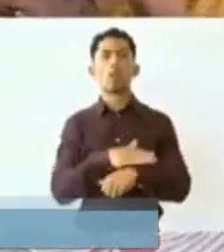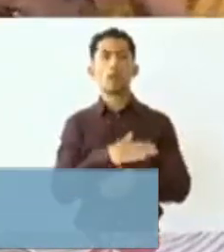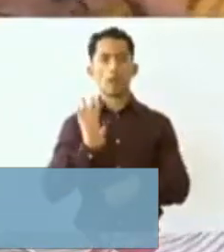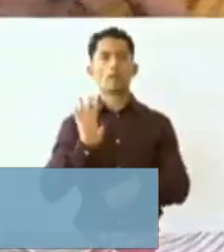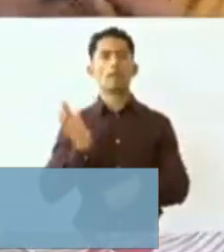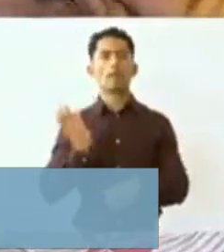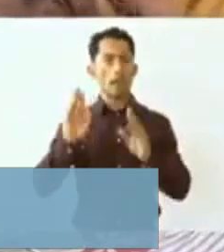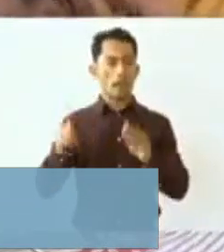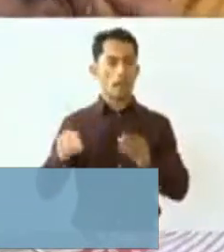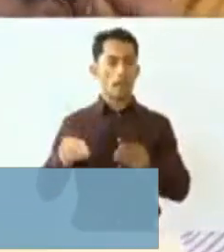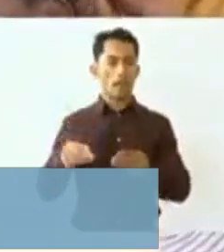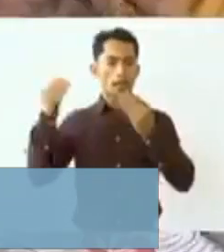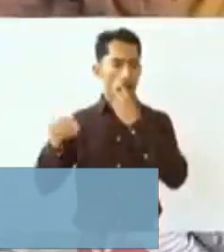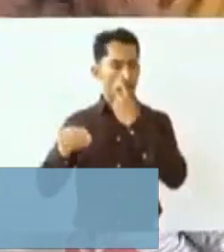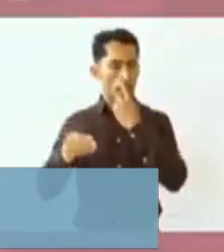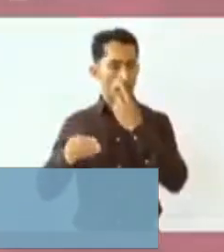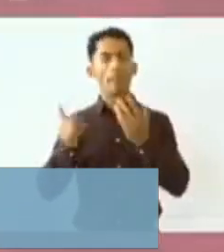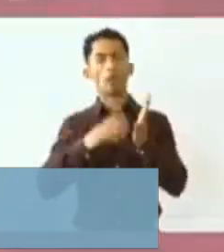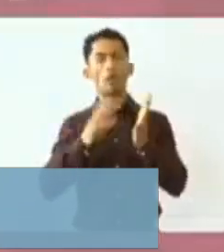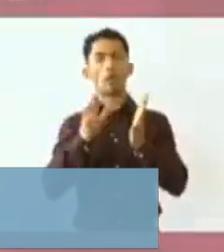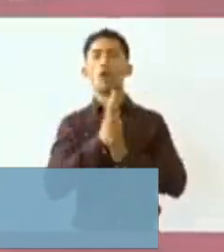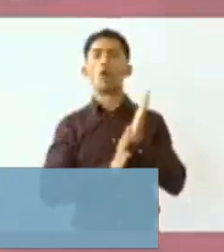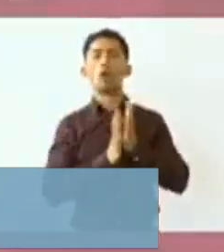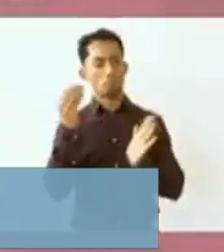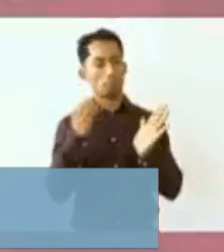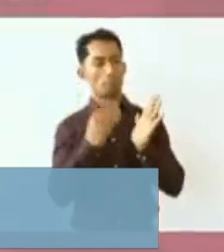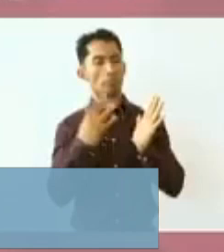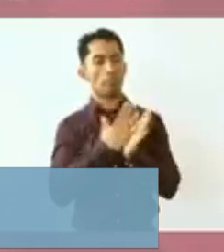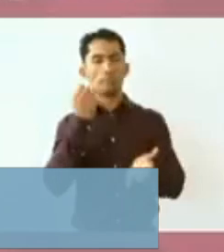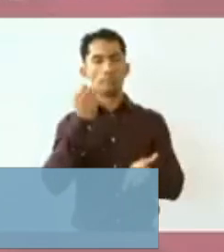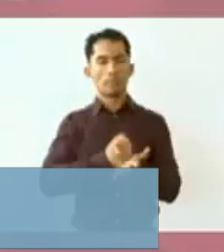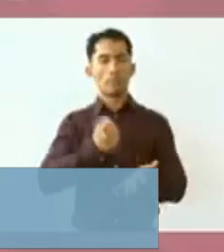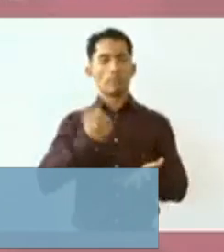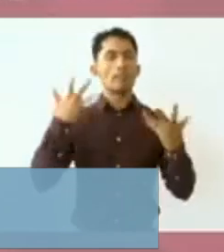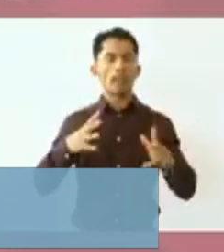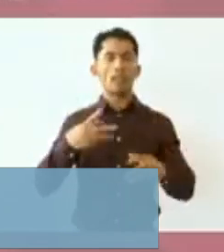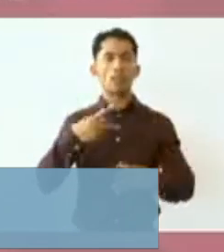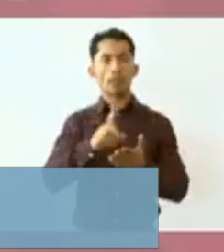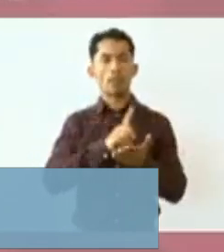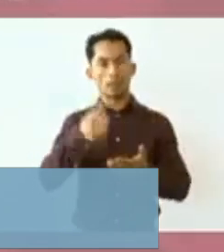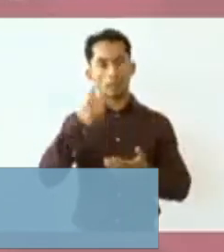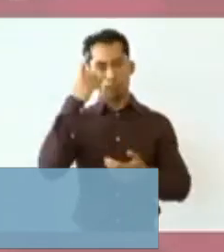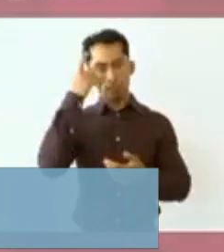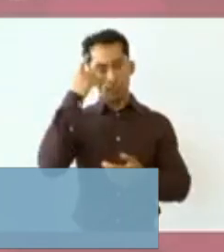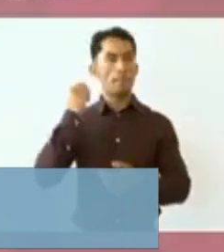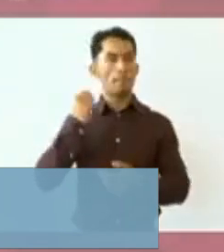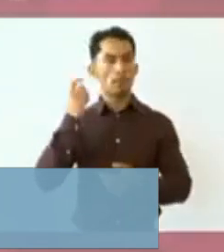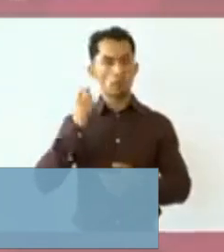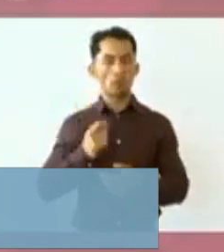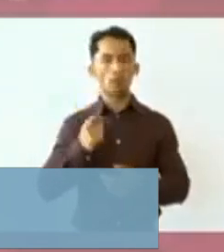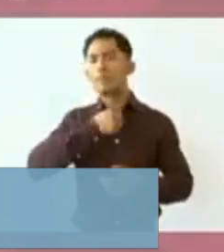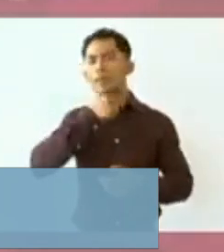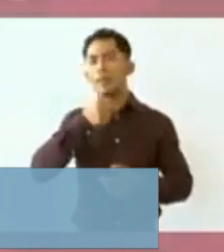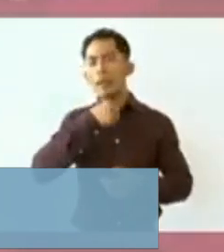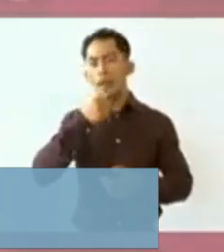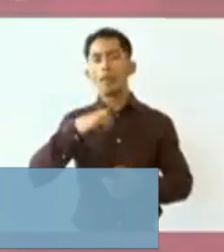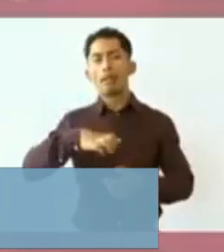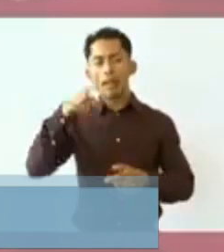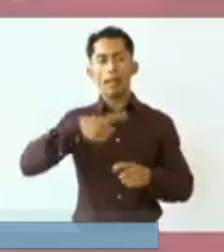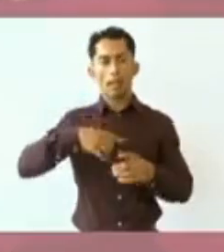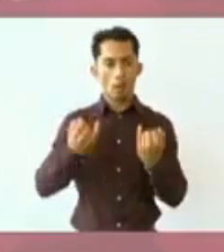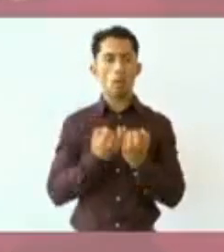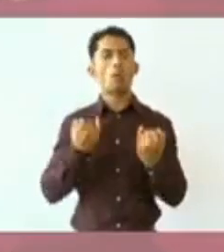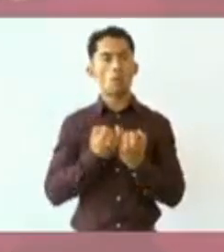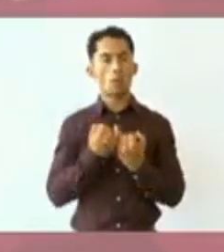a rango constitucional el derecho a la pensión adulto mayor, también el derecho a la